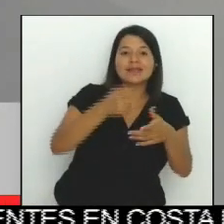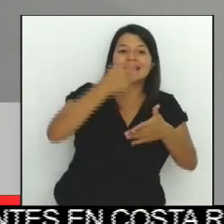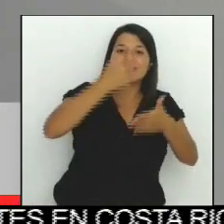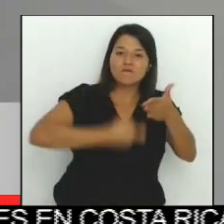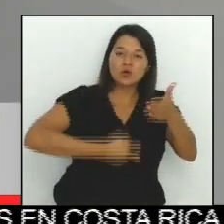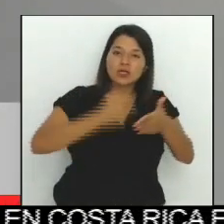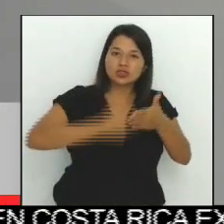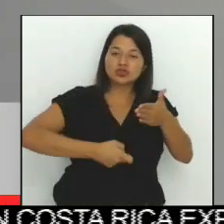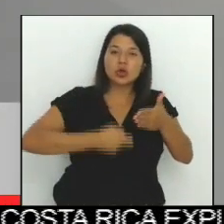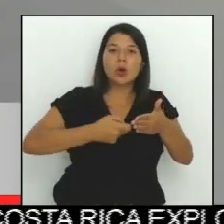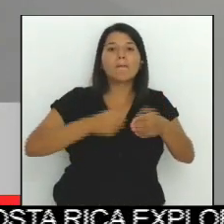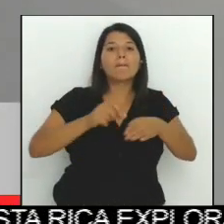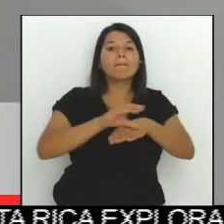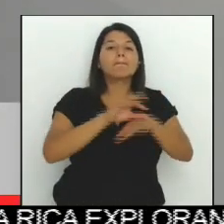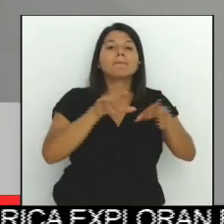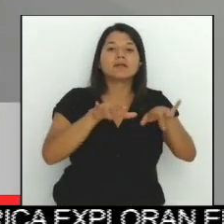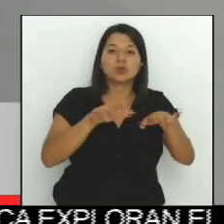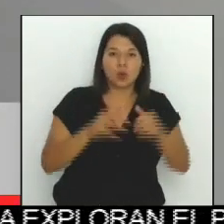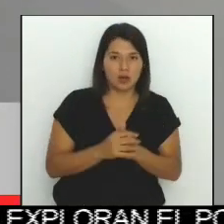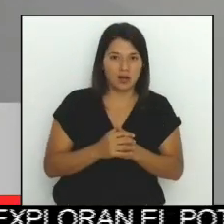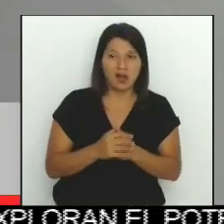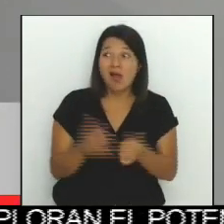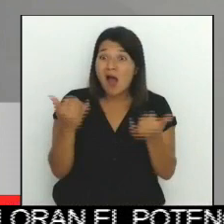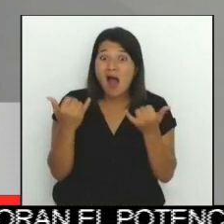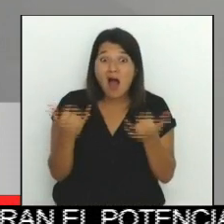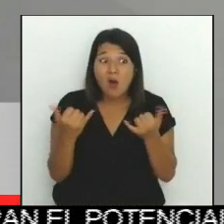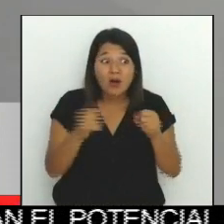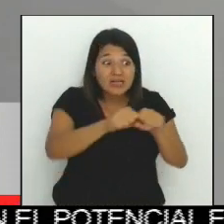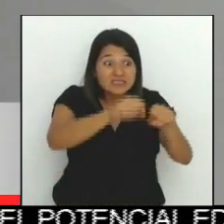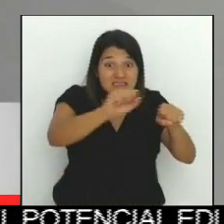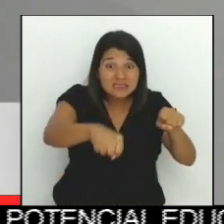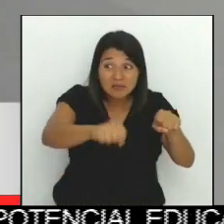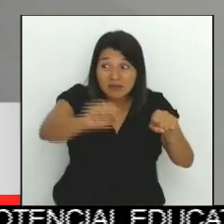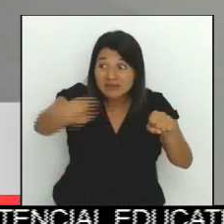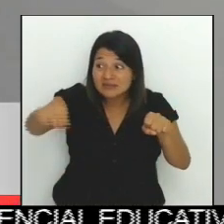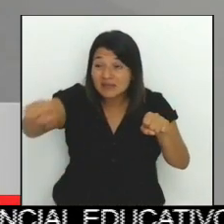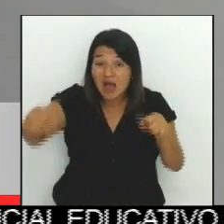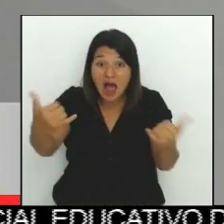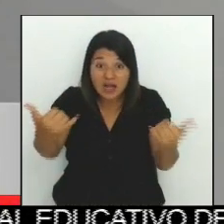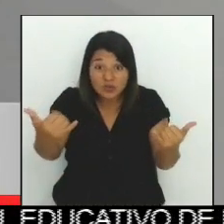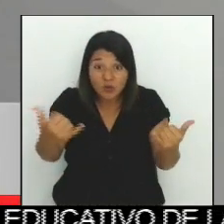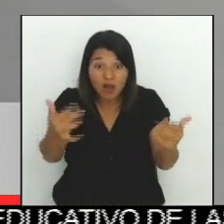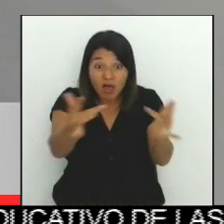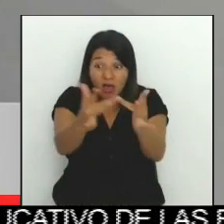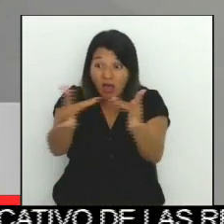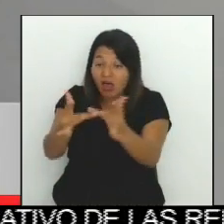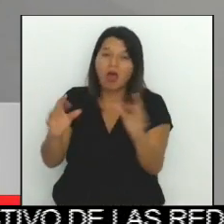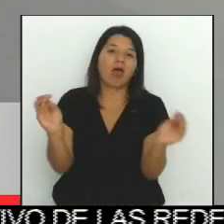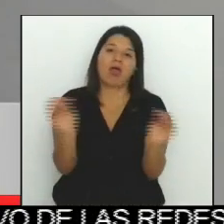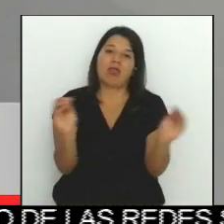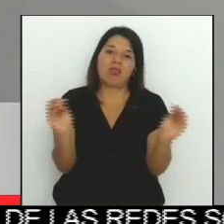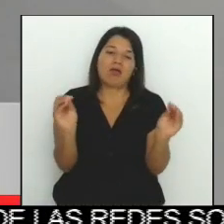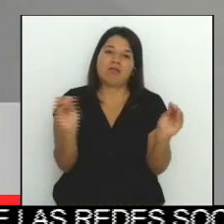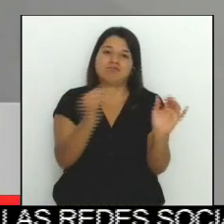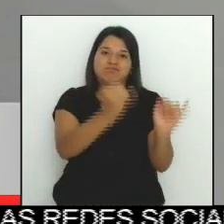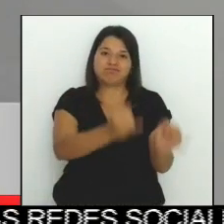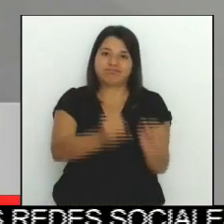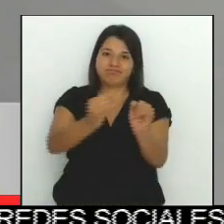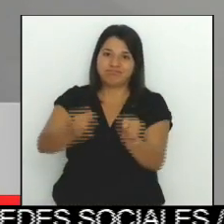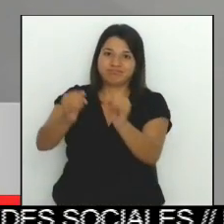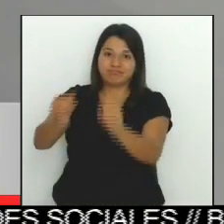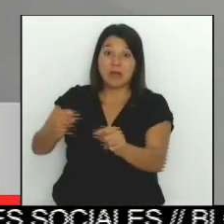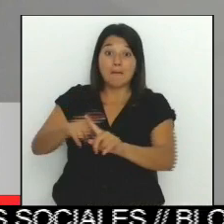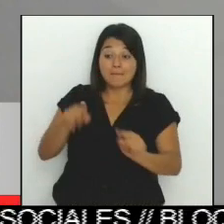todos los sistemas conversan entre sí. Este sistema que estamos adquiriendo hoy o que firmamos el contrato hoy, nos va a generar